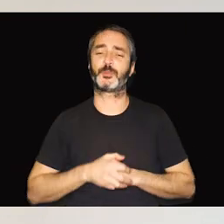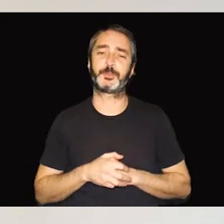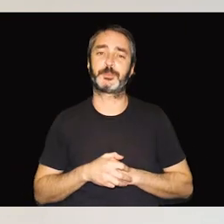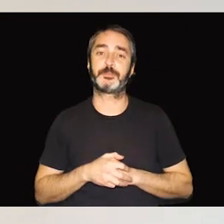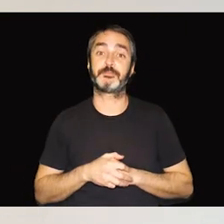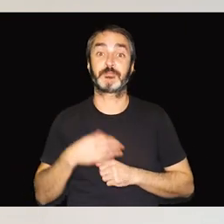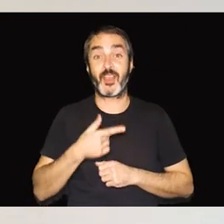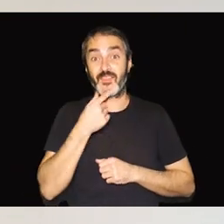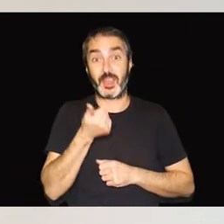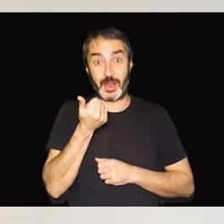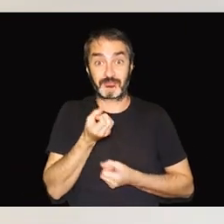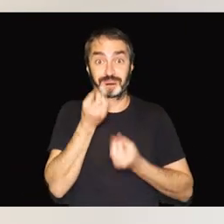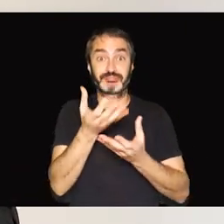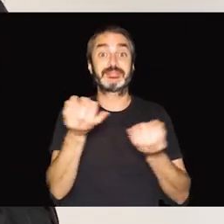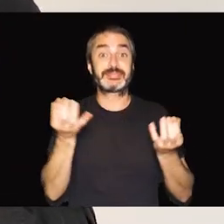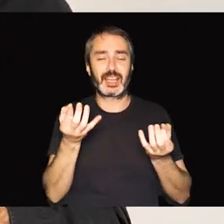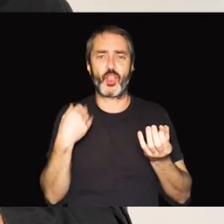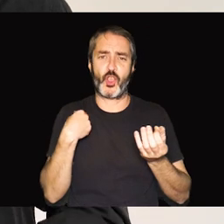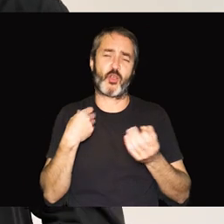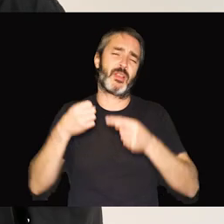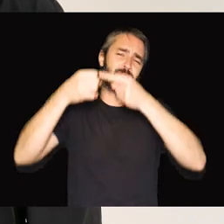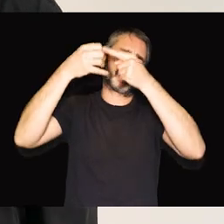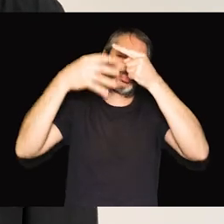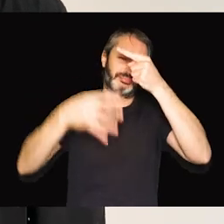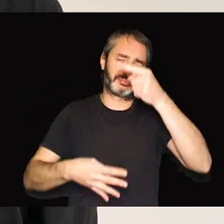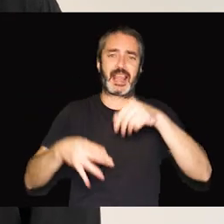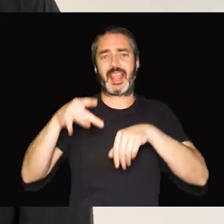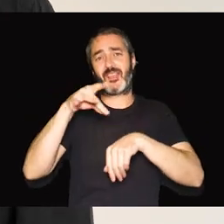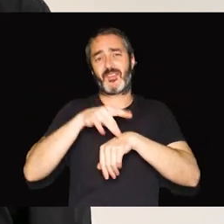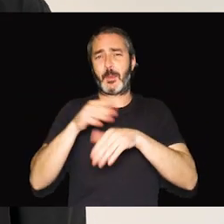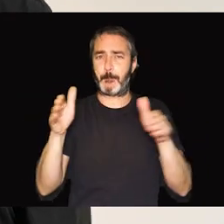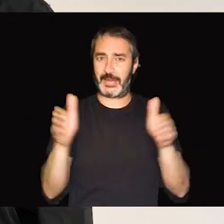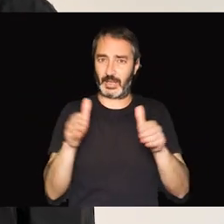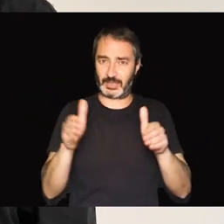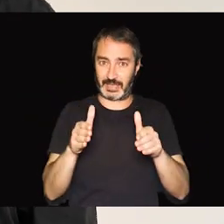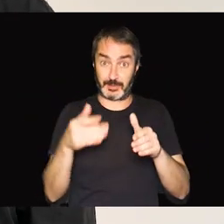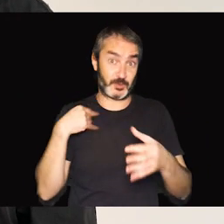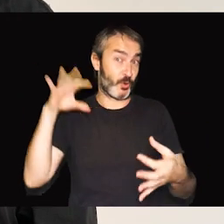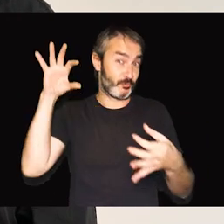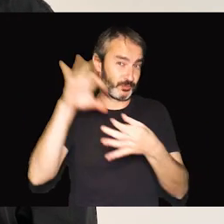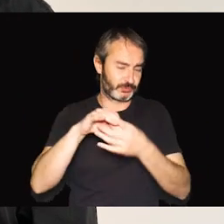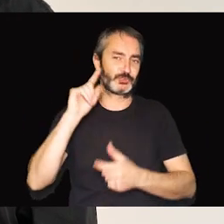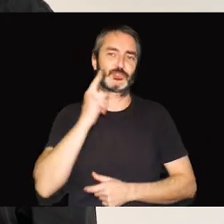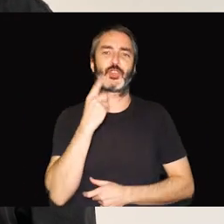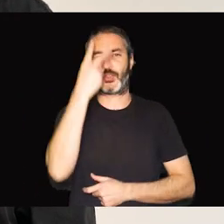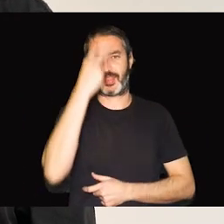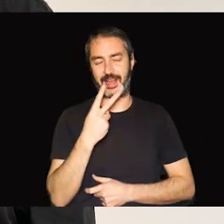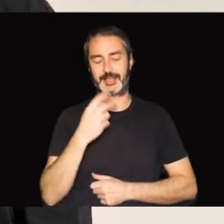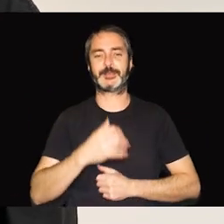Para facilitarte las cosas, te dejamos un listado con las enfermedades minoritarias que causan sordoceguera.